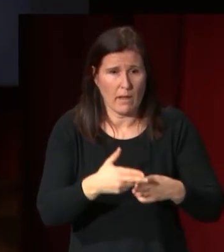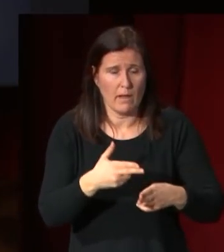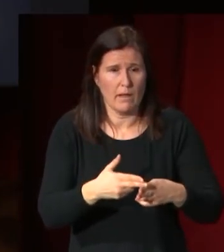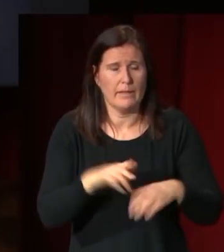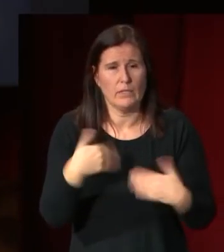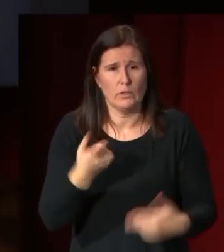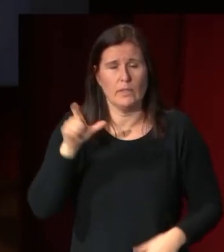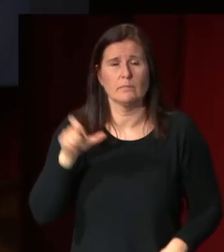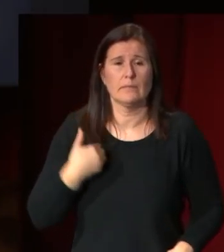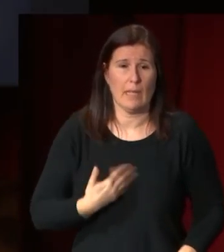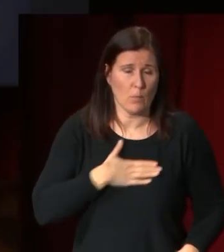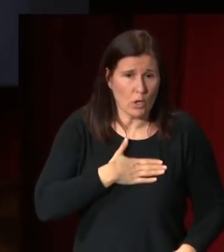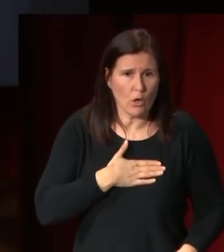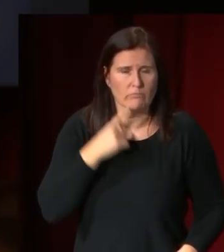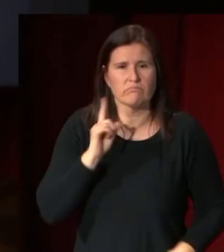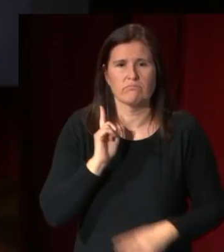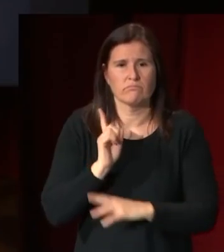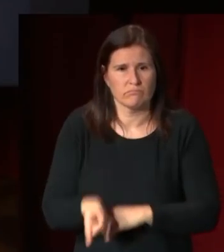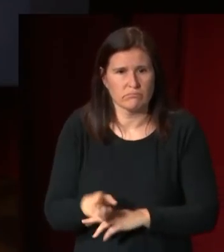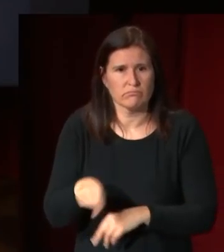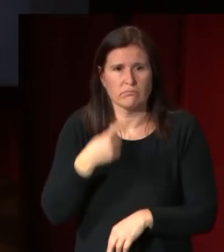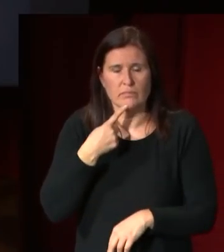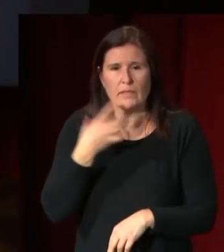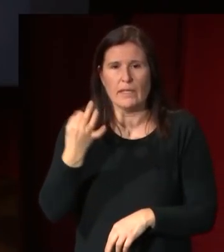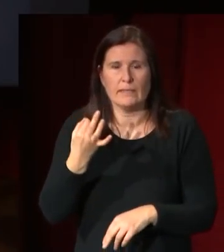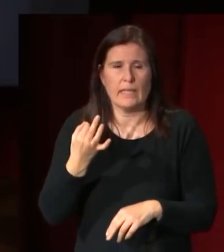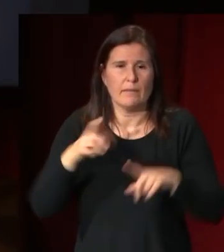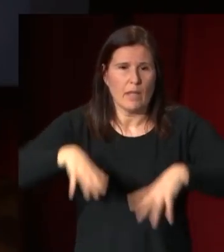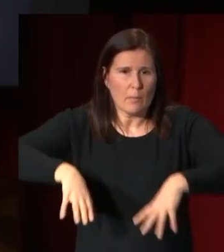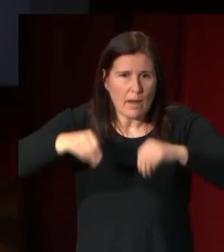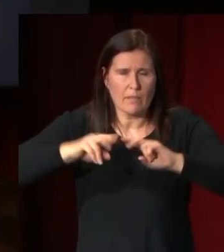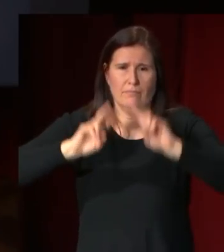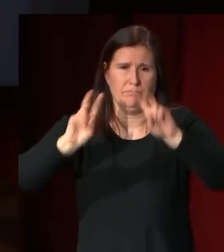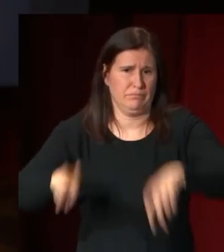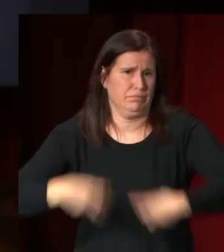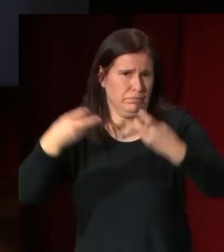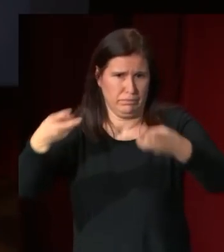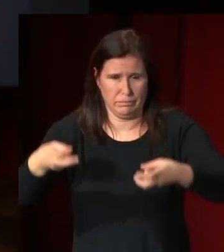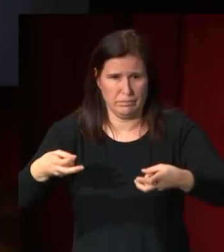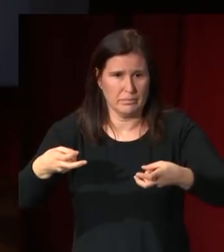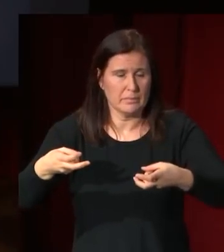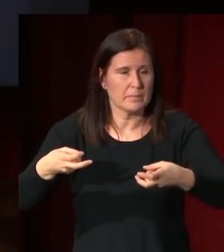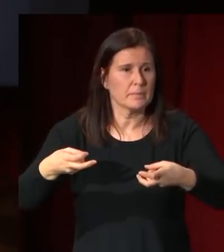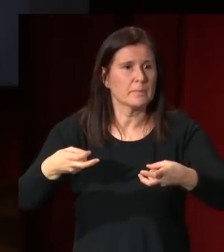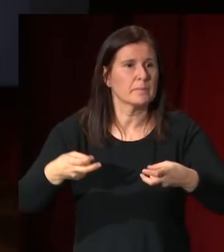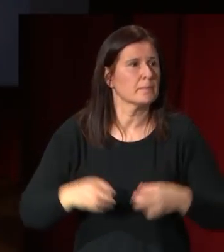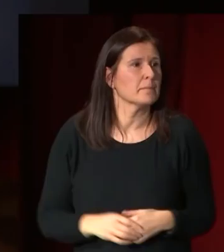Napoleón decide da orden de que se reestructure todo el palacio apostólico del Quirinal y